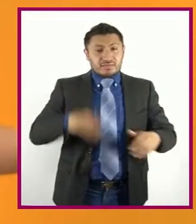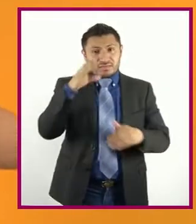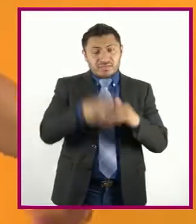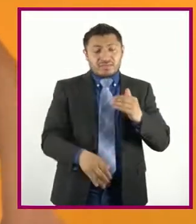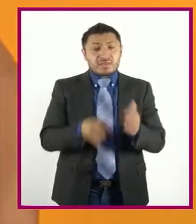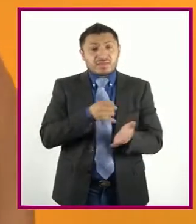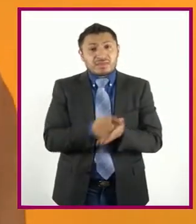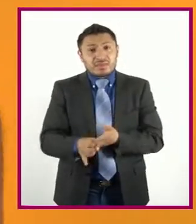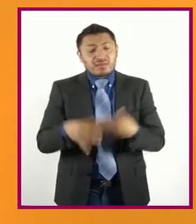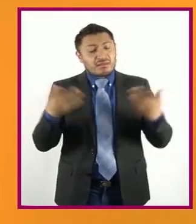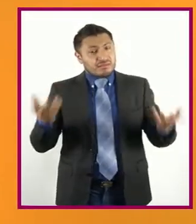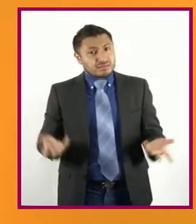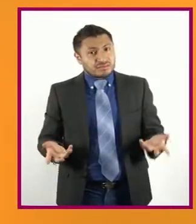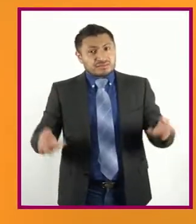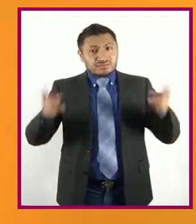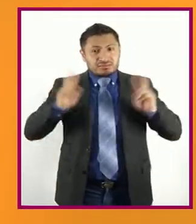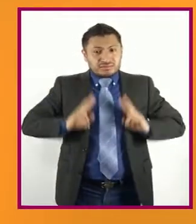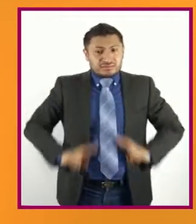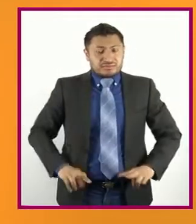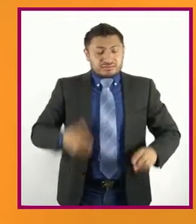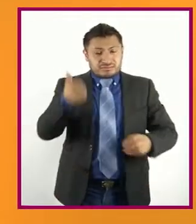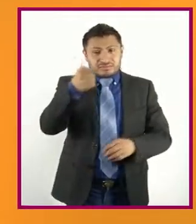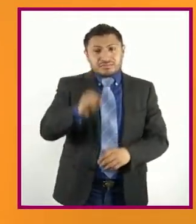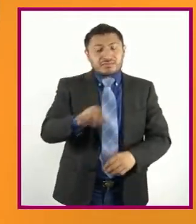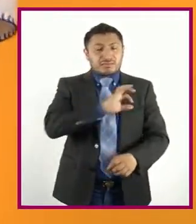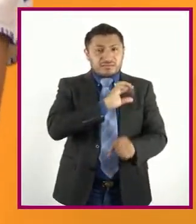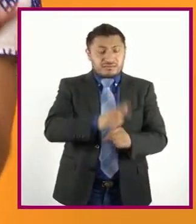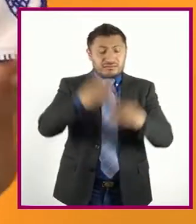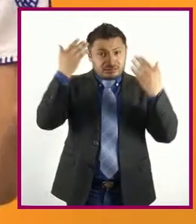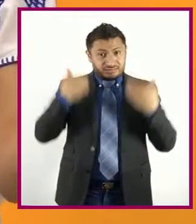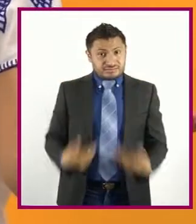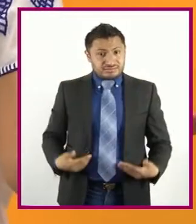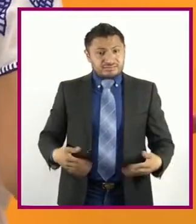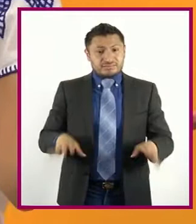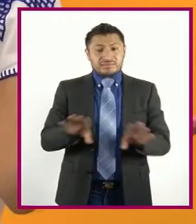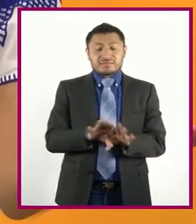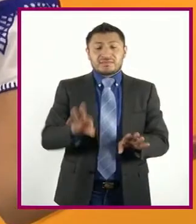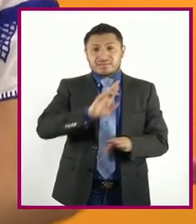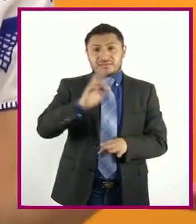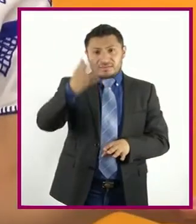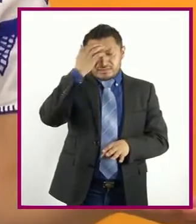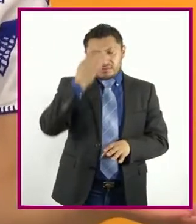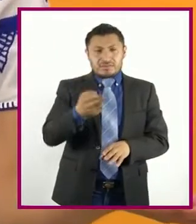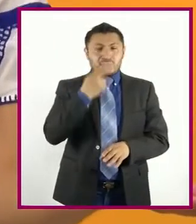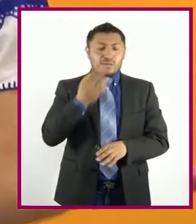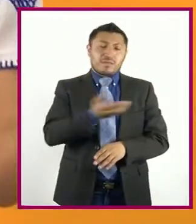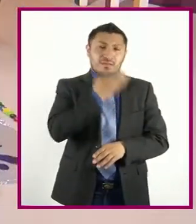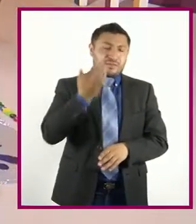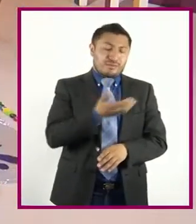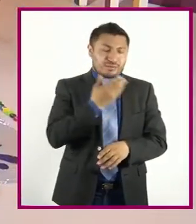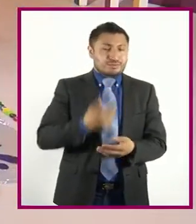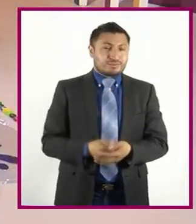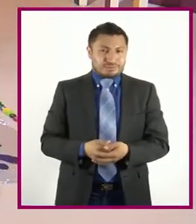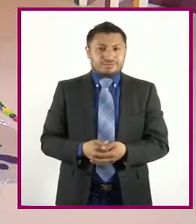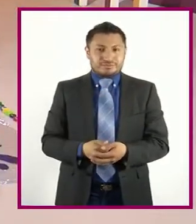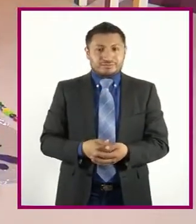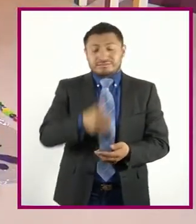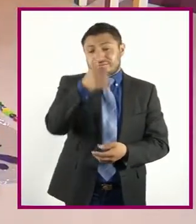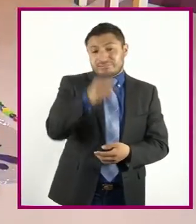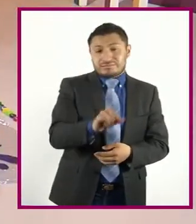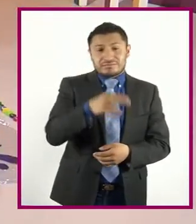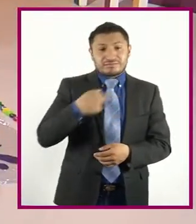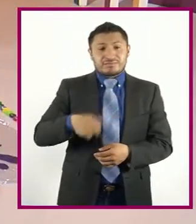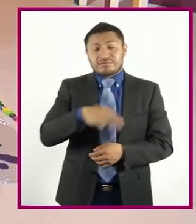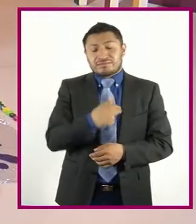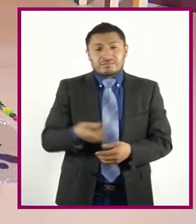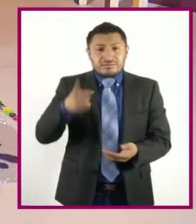idimos A vestirnos De esta manera especial Que enaltece Nuestros usos Y costumbres Así Somos